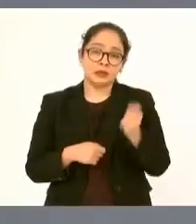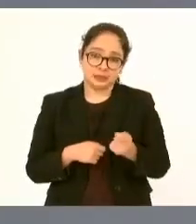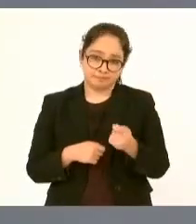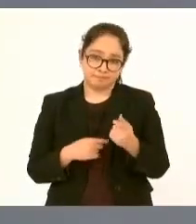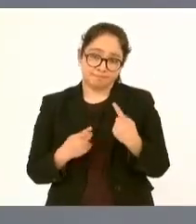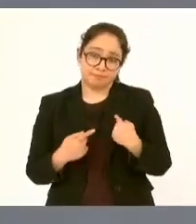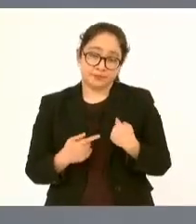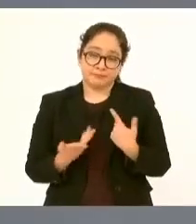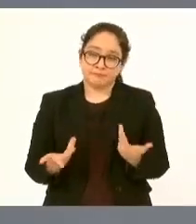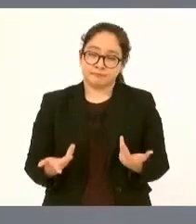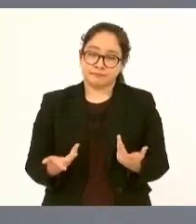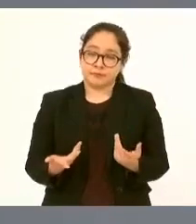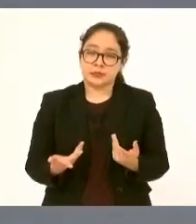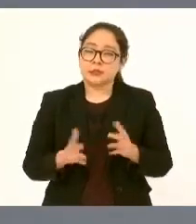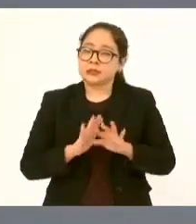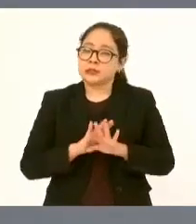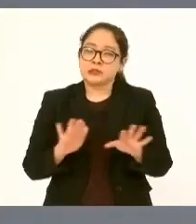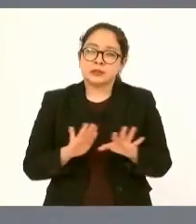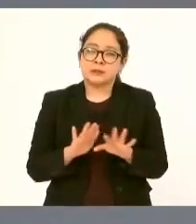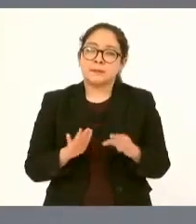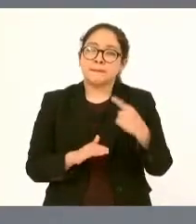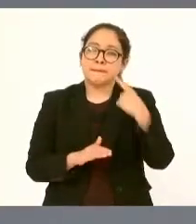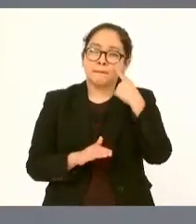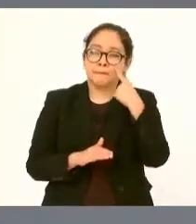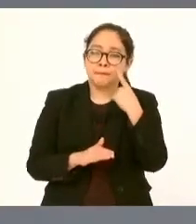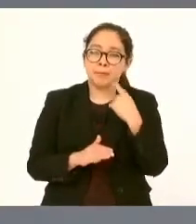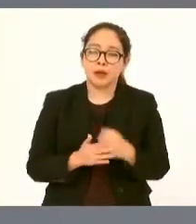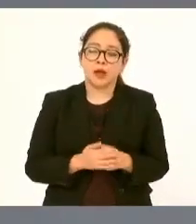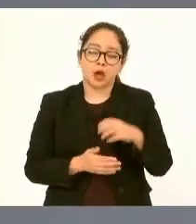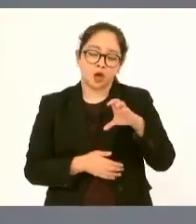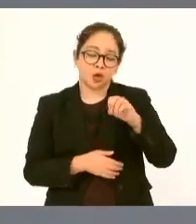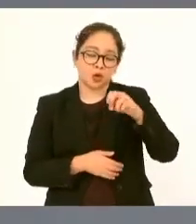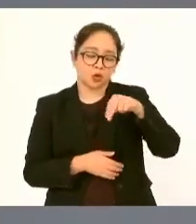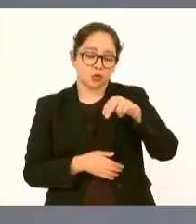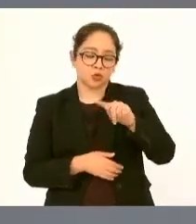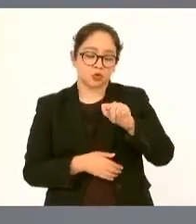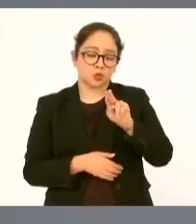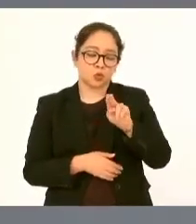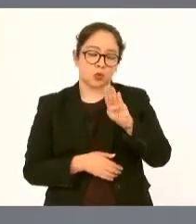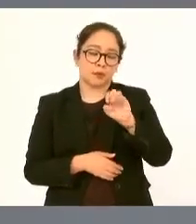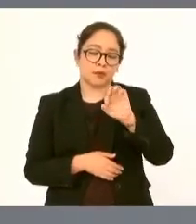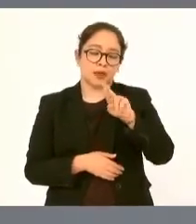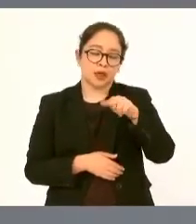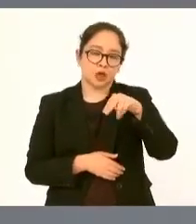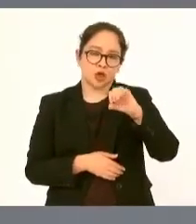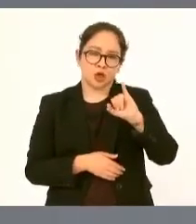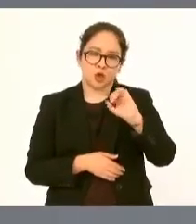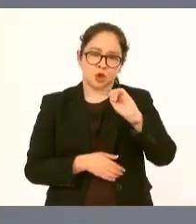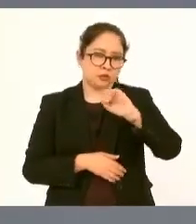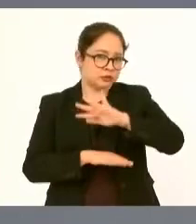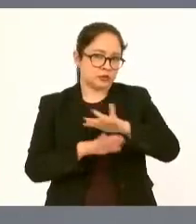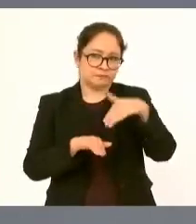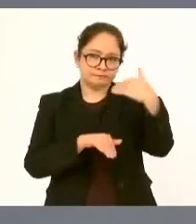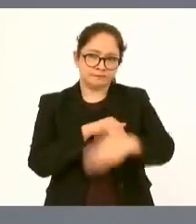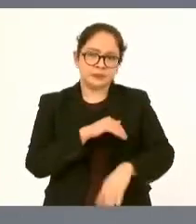ya no se permite el contubernio no hay